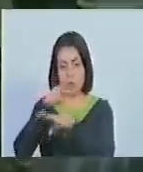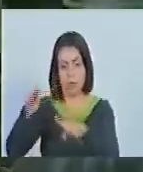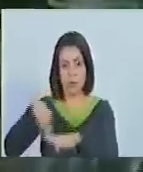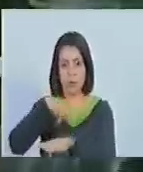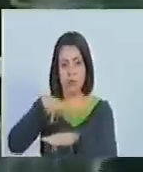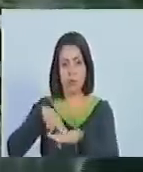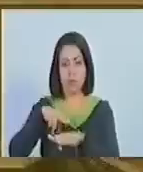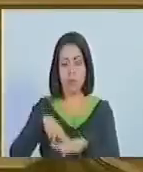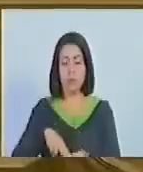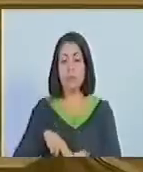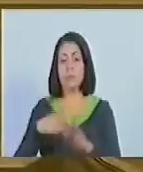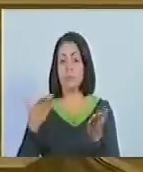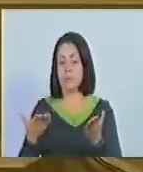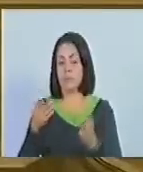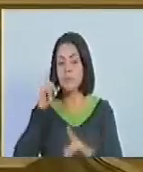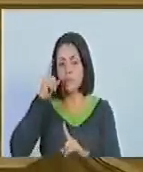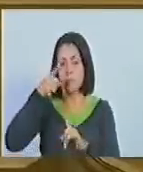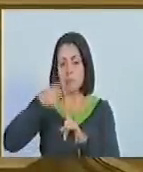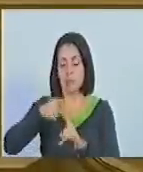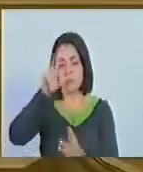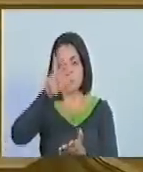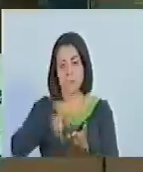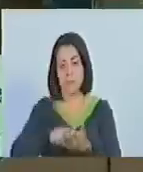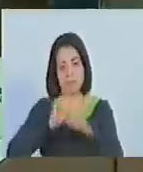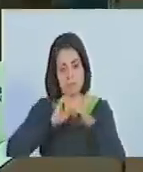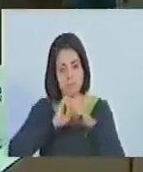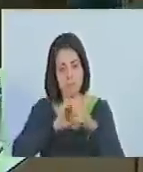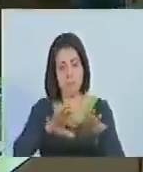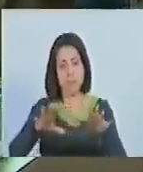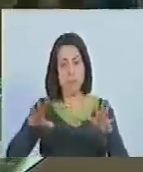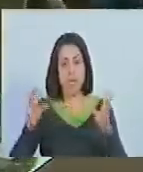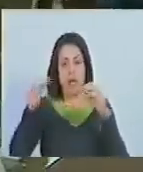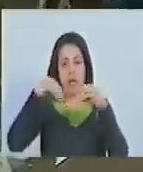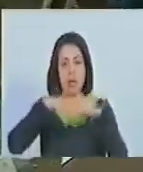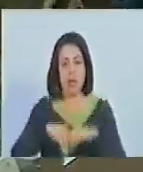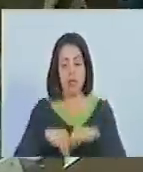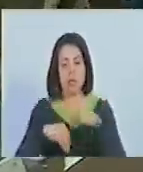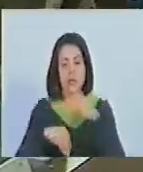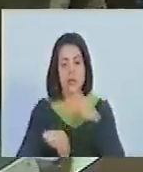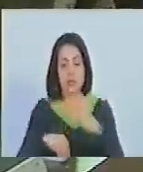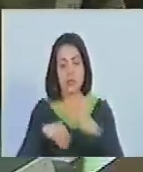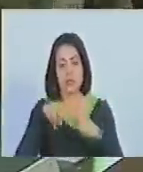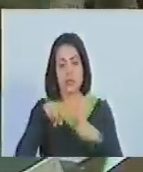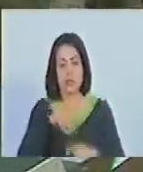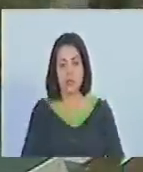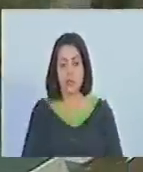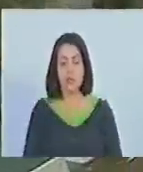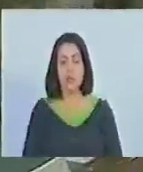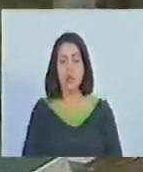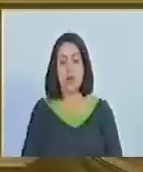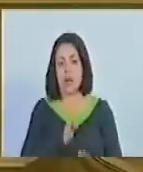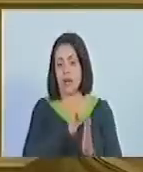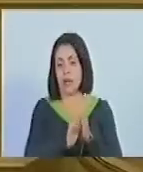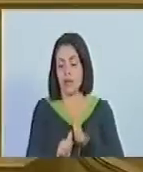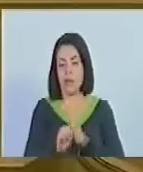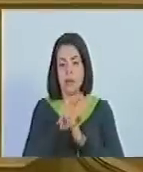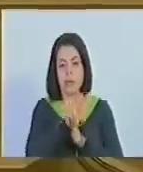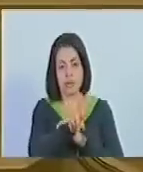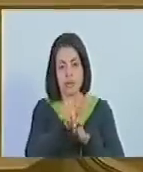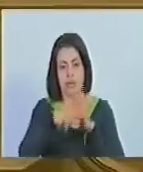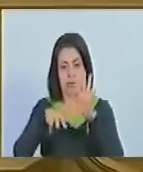Nacional a los fines de su promulgación de acuerdo a lo establecido en el artículo